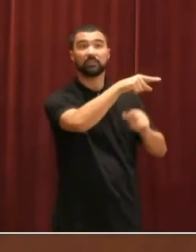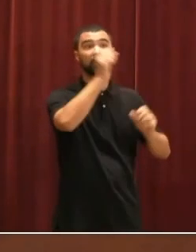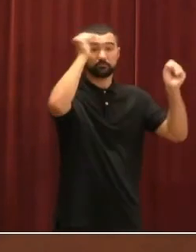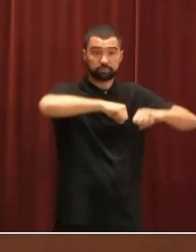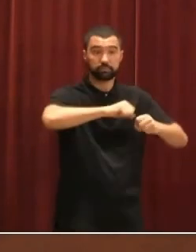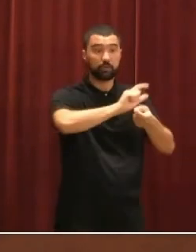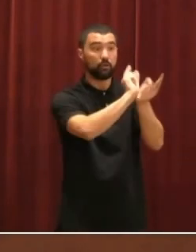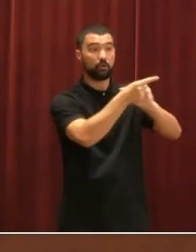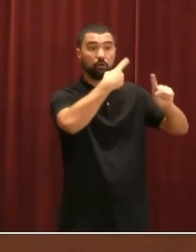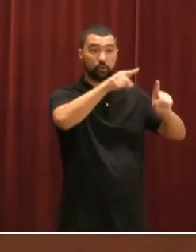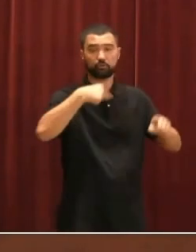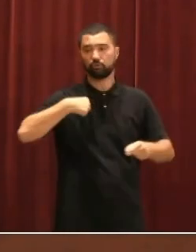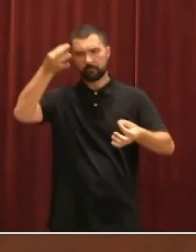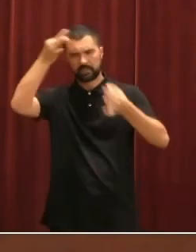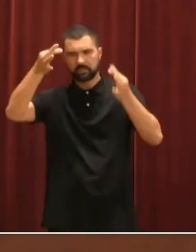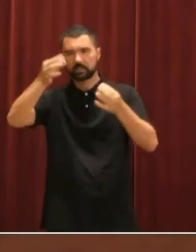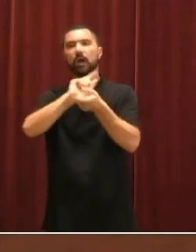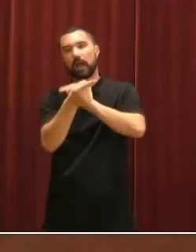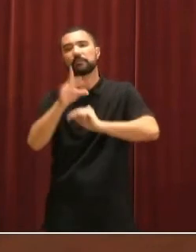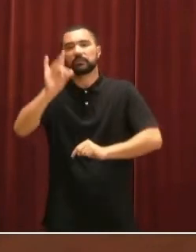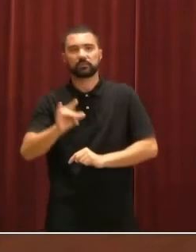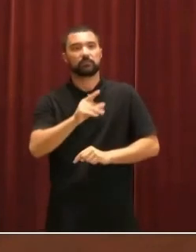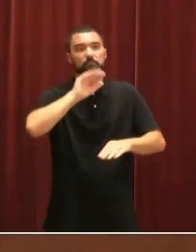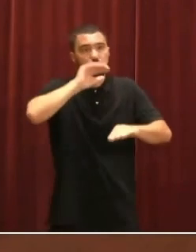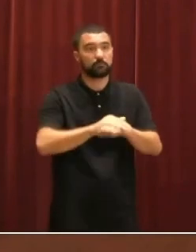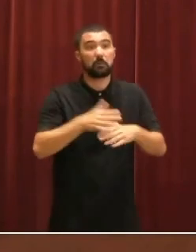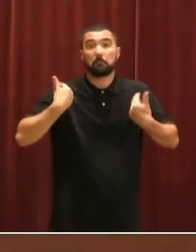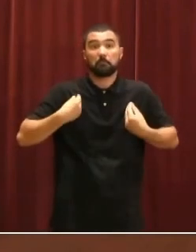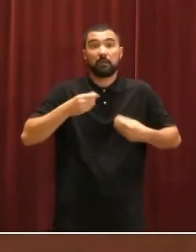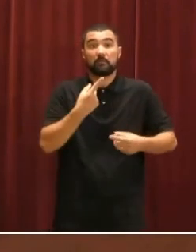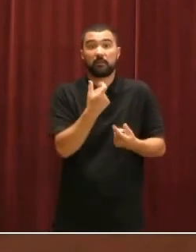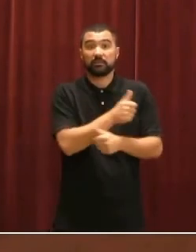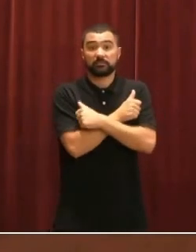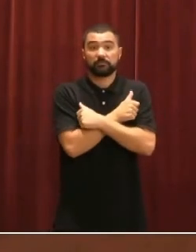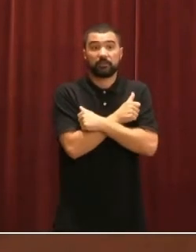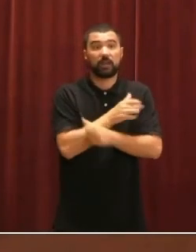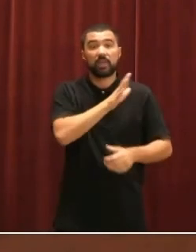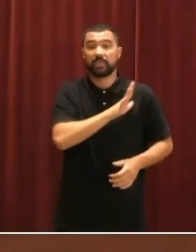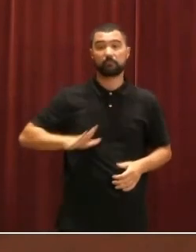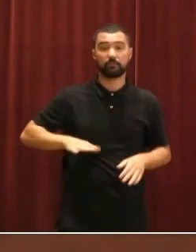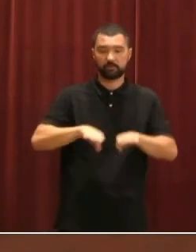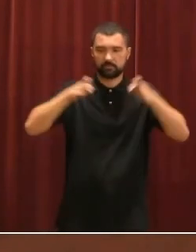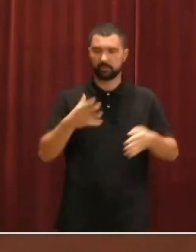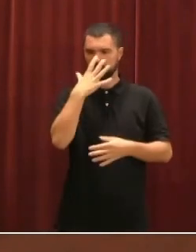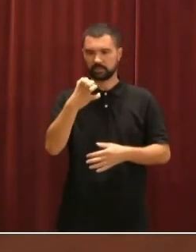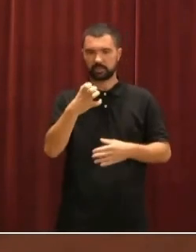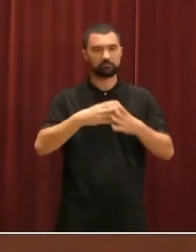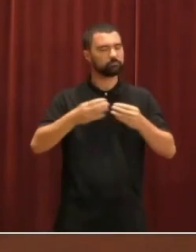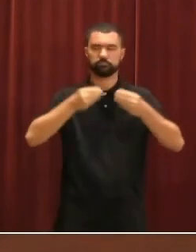tendría inconveniente en cambiar mi criterio. Mientras tanto, considero que la mesa debe mantener la seriedad y la imparcialidad.